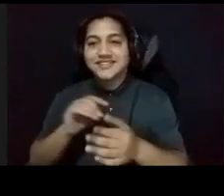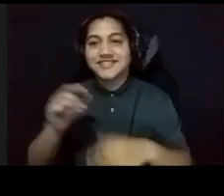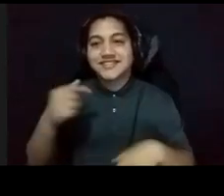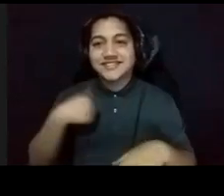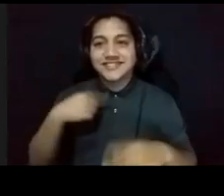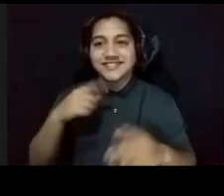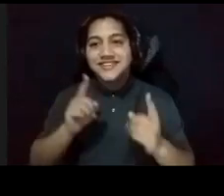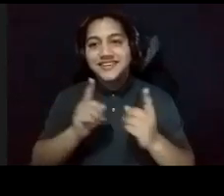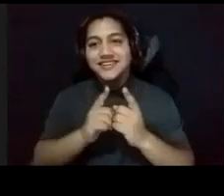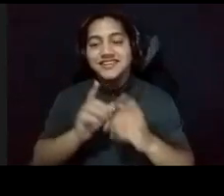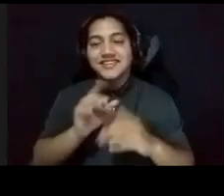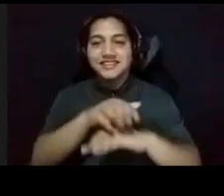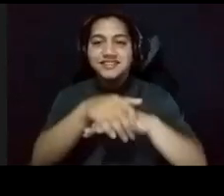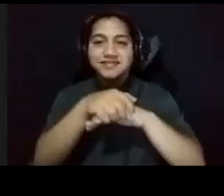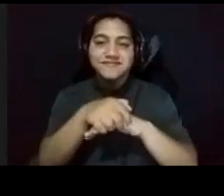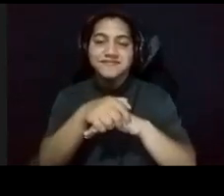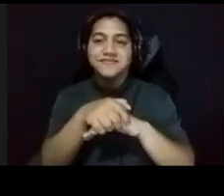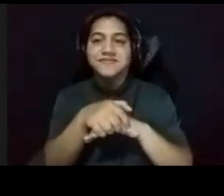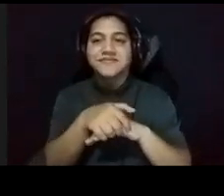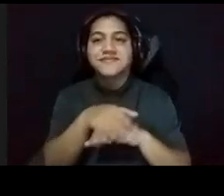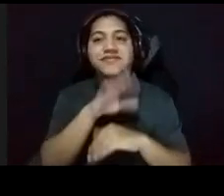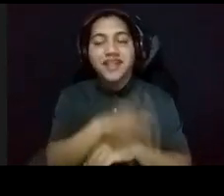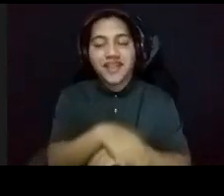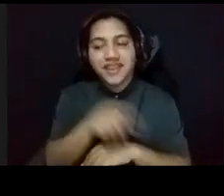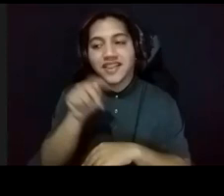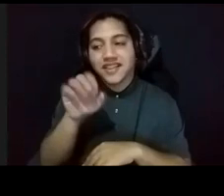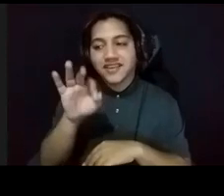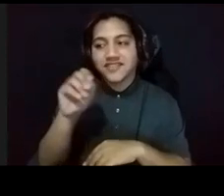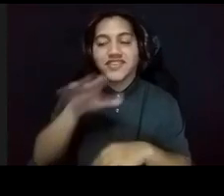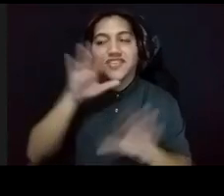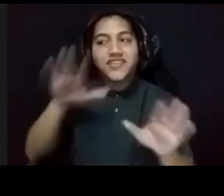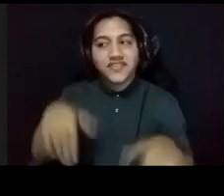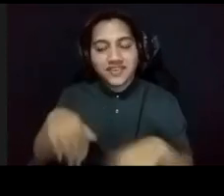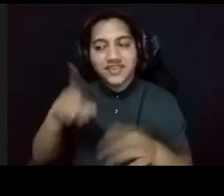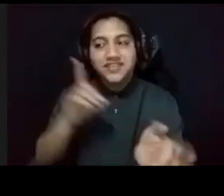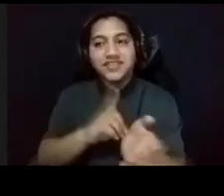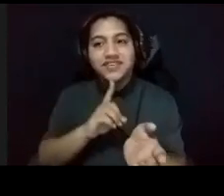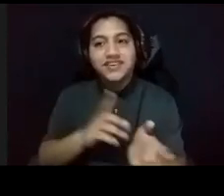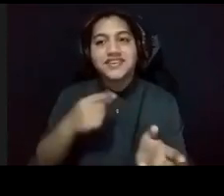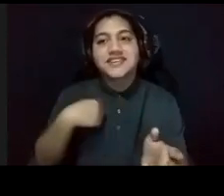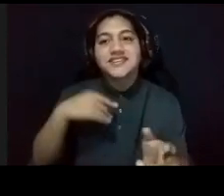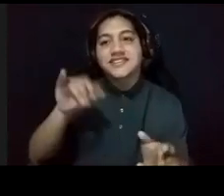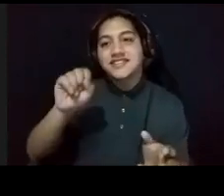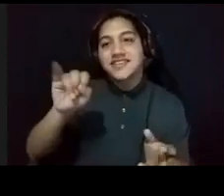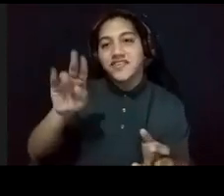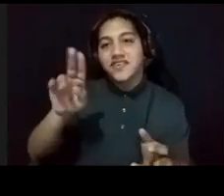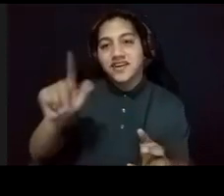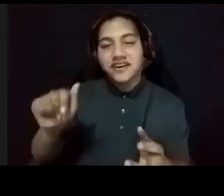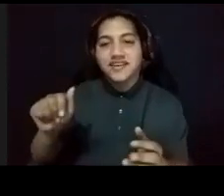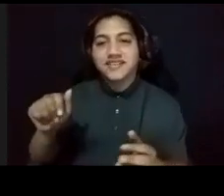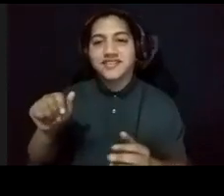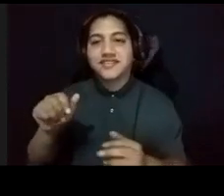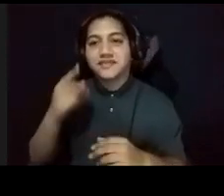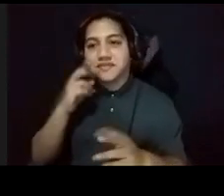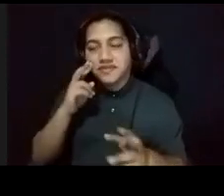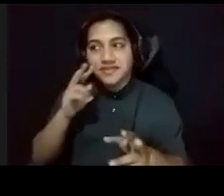acerco, y le tomo la mano, y le digo, don Tefo, todavía no soy doctora, soy Isaura, y él me miró, con esos ojos,